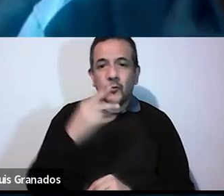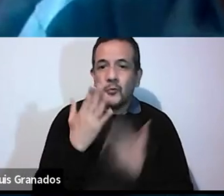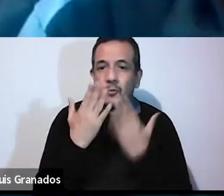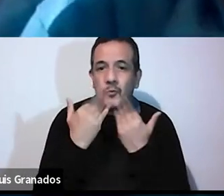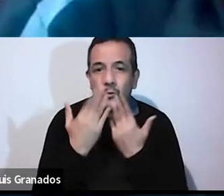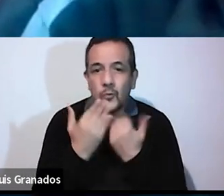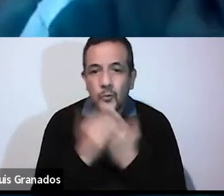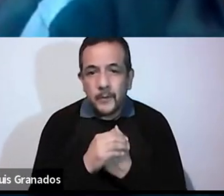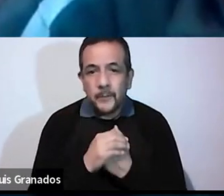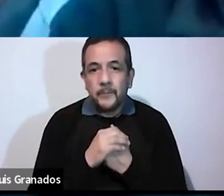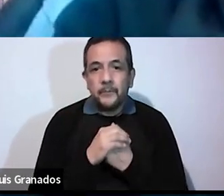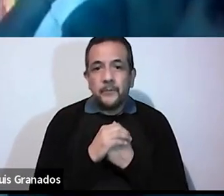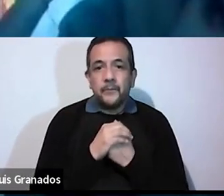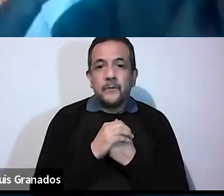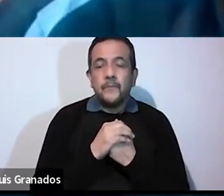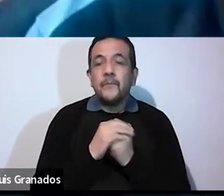uno de tus trabajadores.